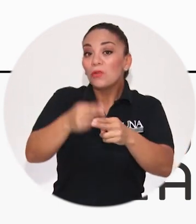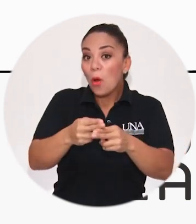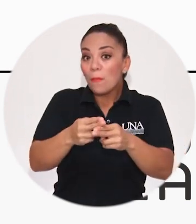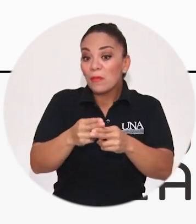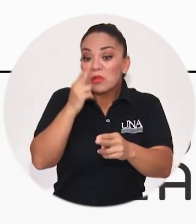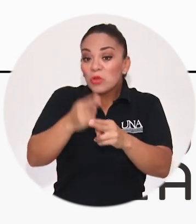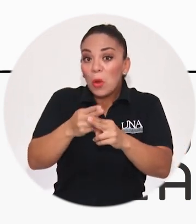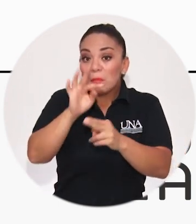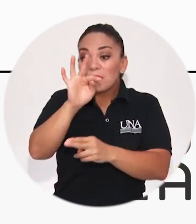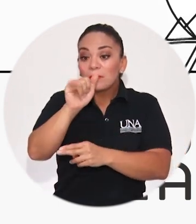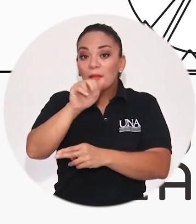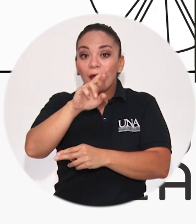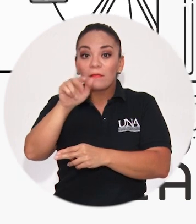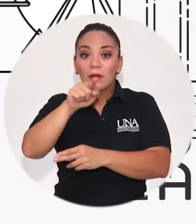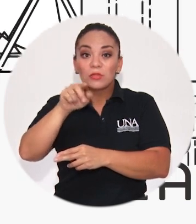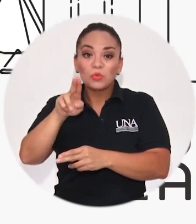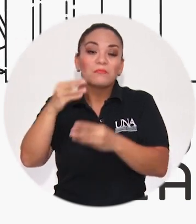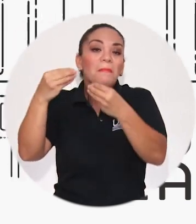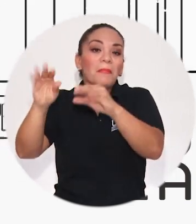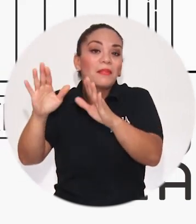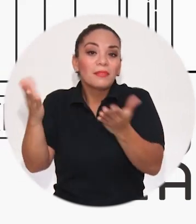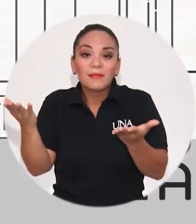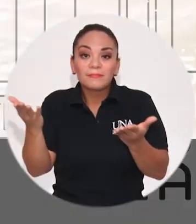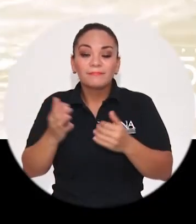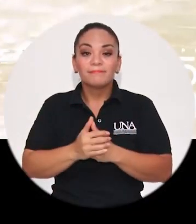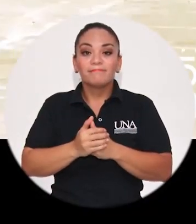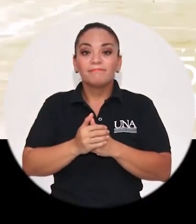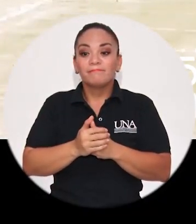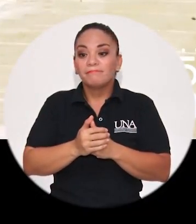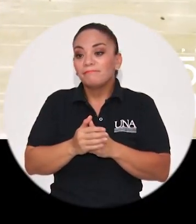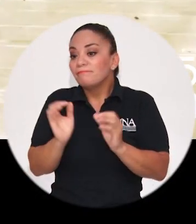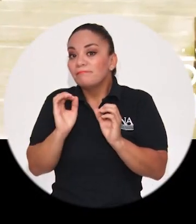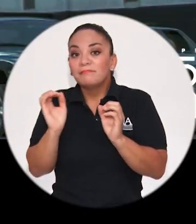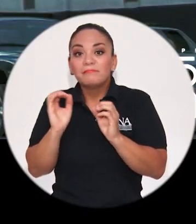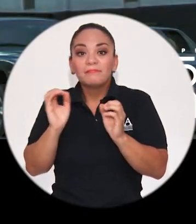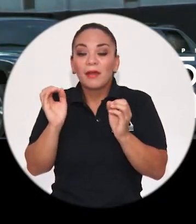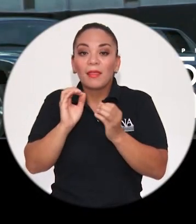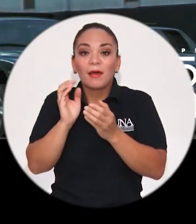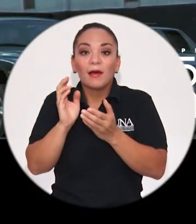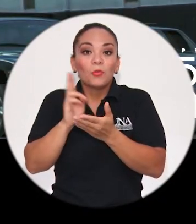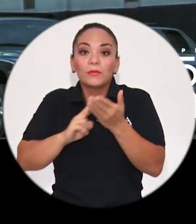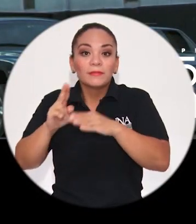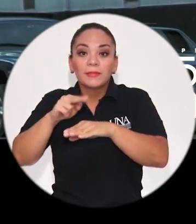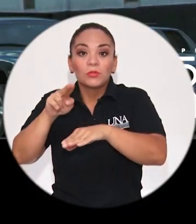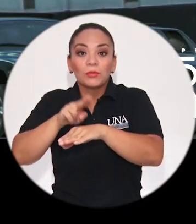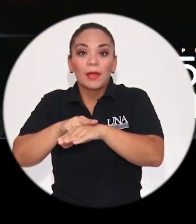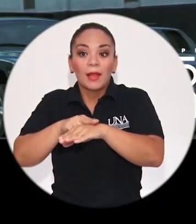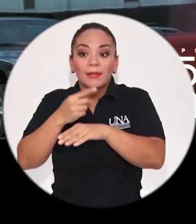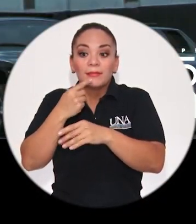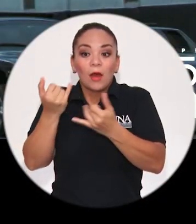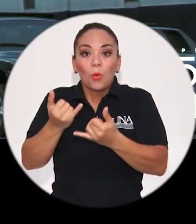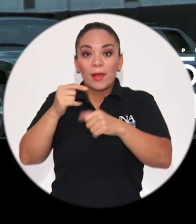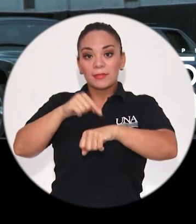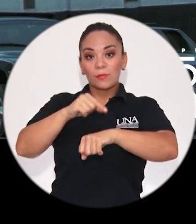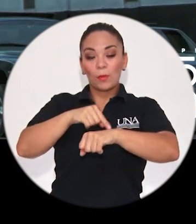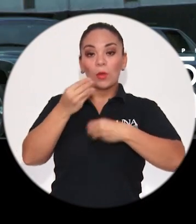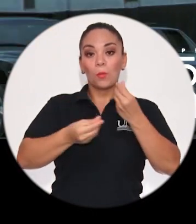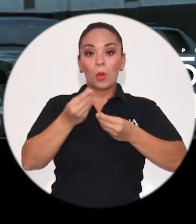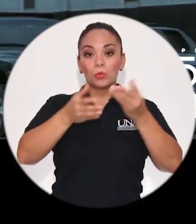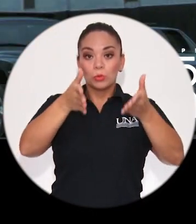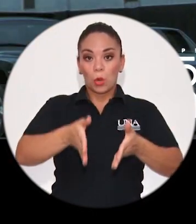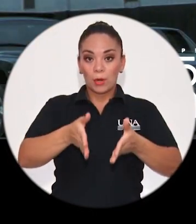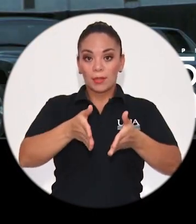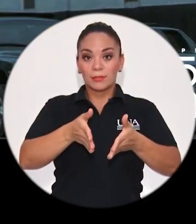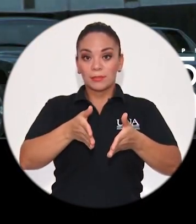todo ese elemento diferenciador que nos hace, por supuesto, de la mano de un producto de altísima calidad un producto ya genuino